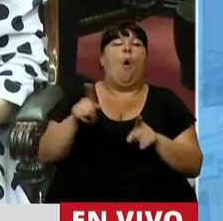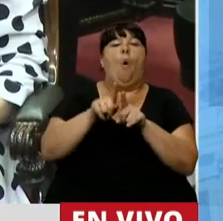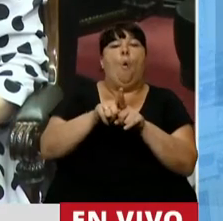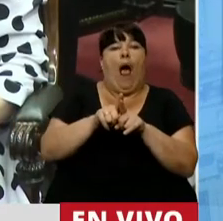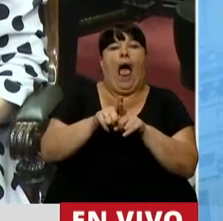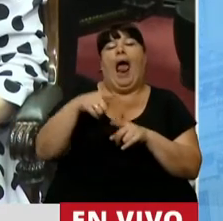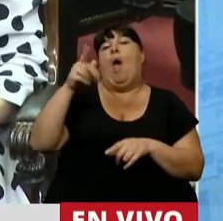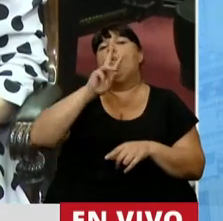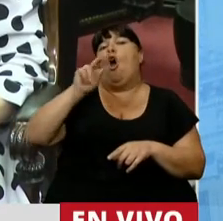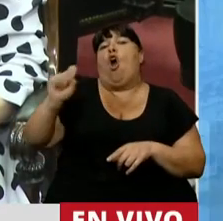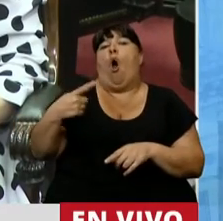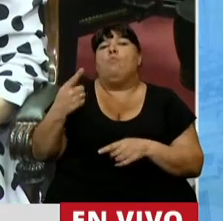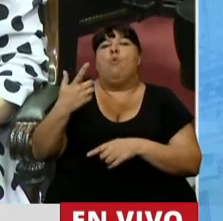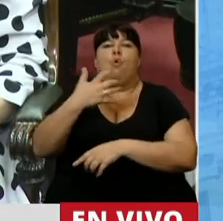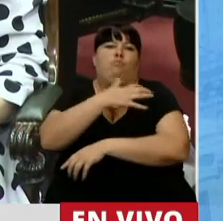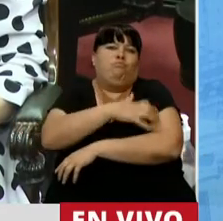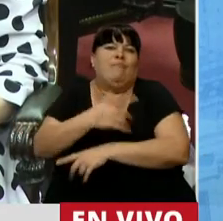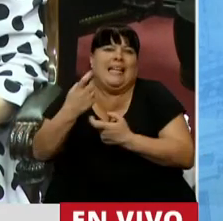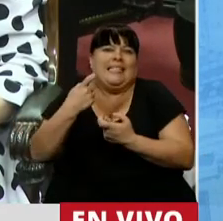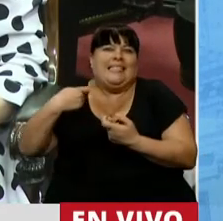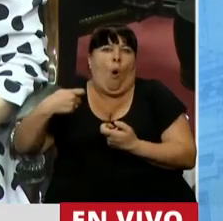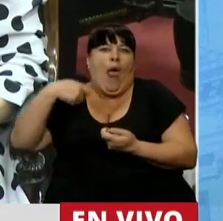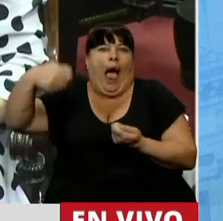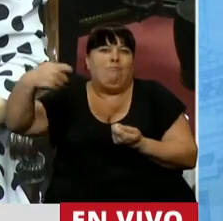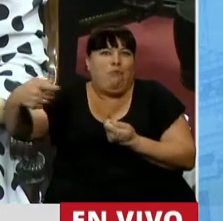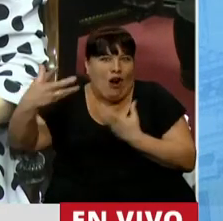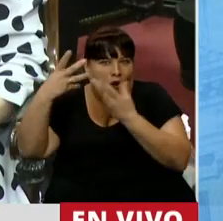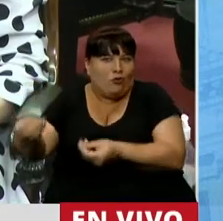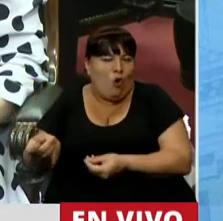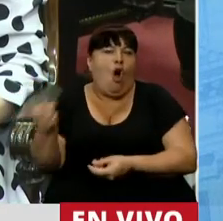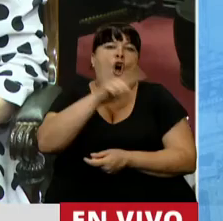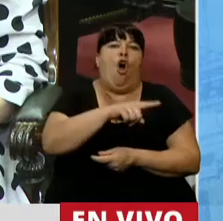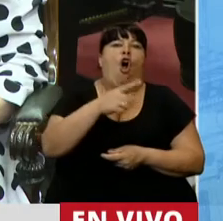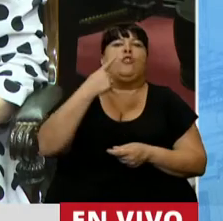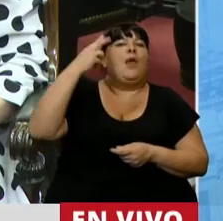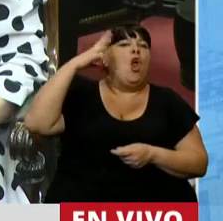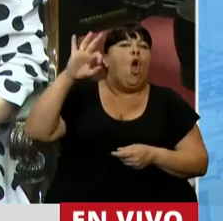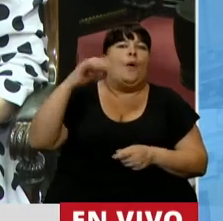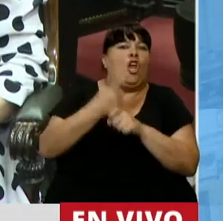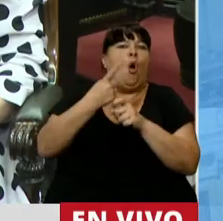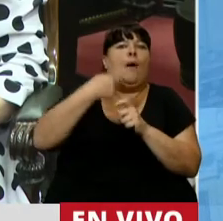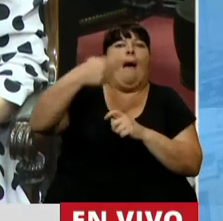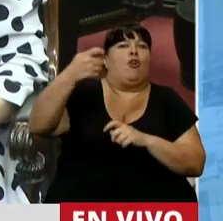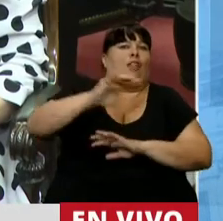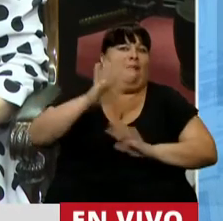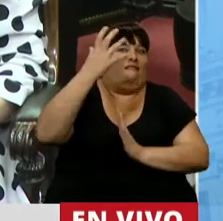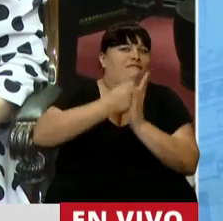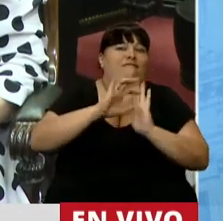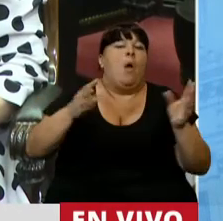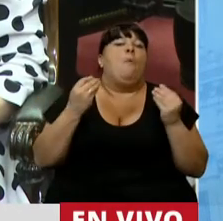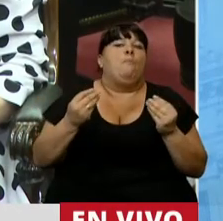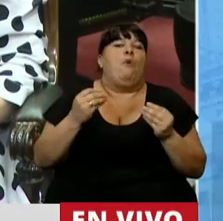así como la recibió la señora necesitada o aquel señor que se quedó en los 90 sin poder seguir aportando porque